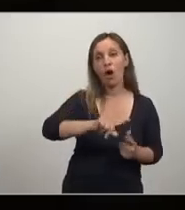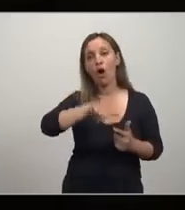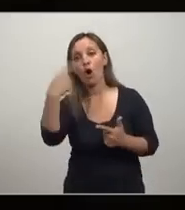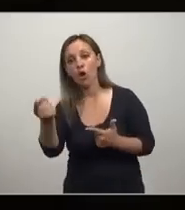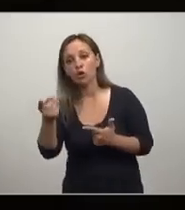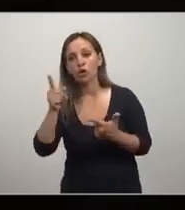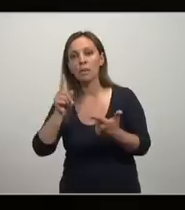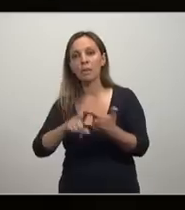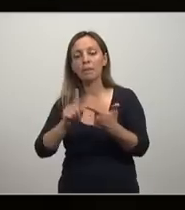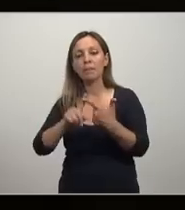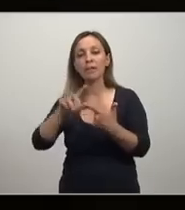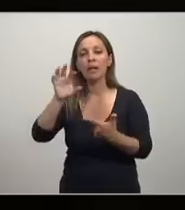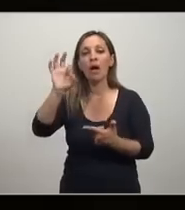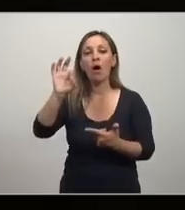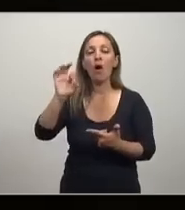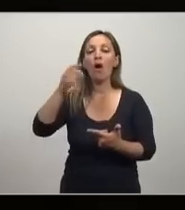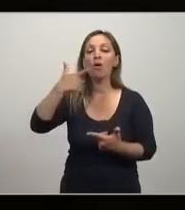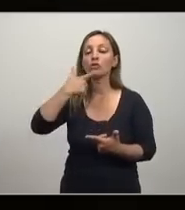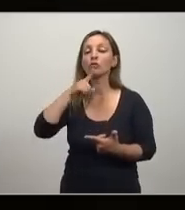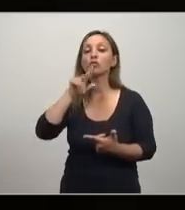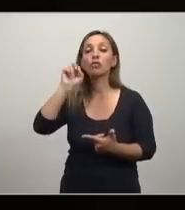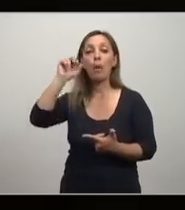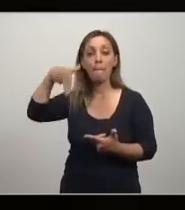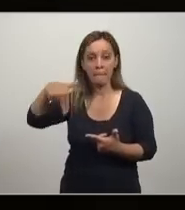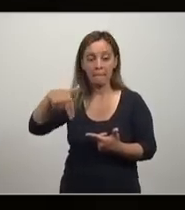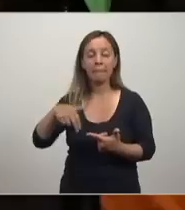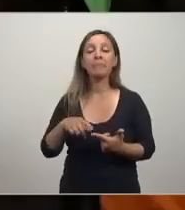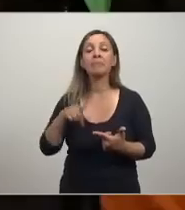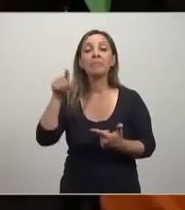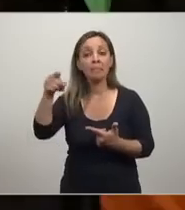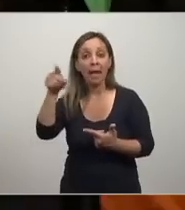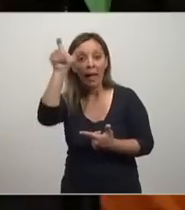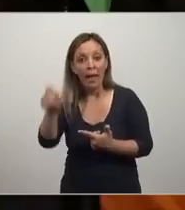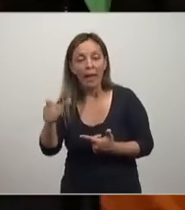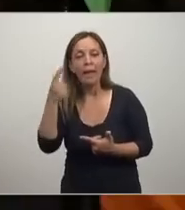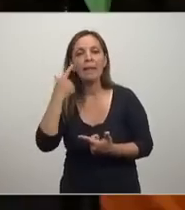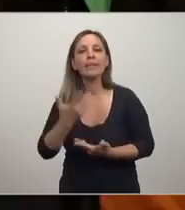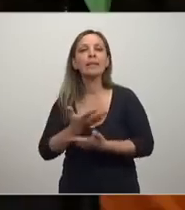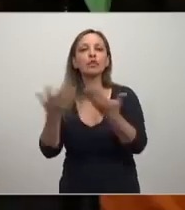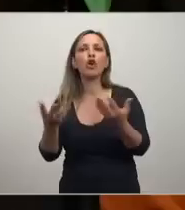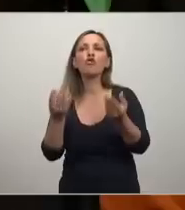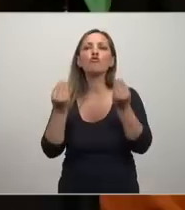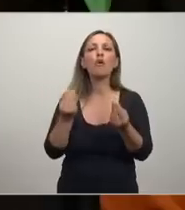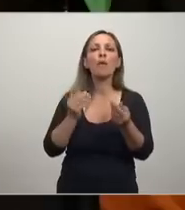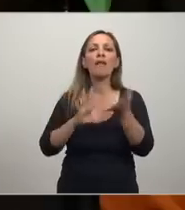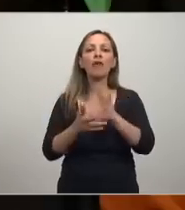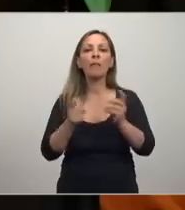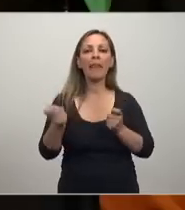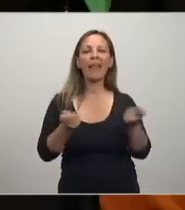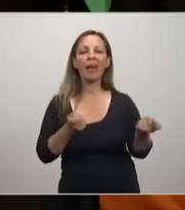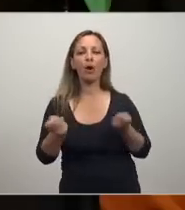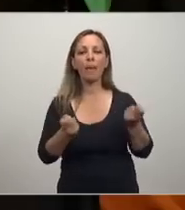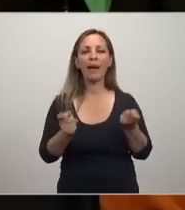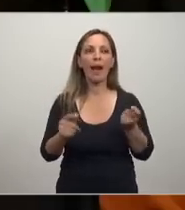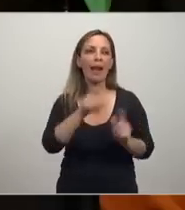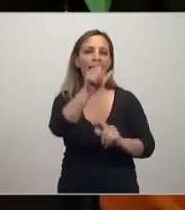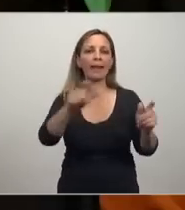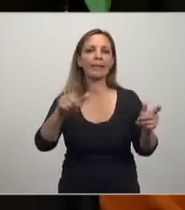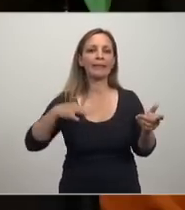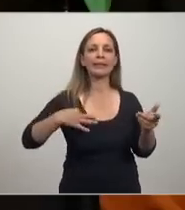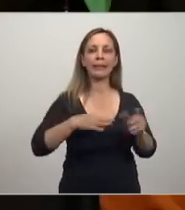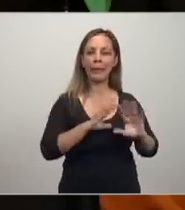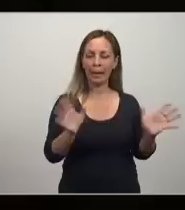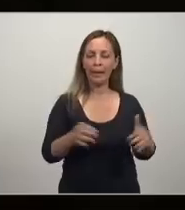Elinor Ostrom que demostró cómo se podía gobernar los comunes los pastizales y los accesos etcétera